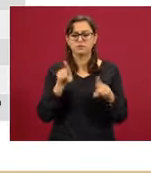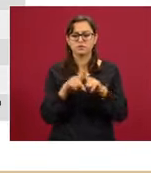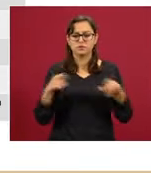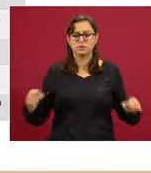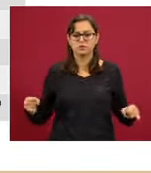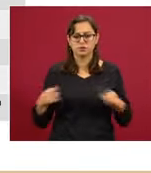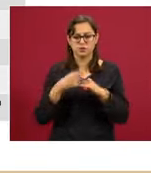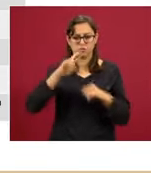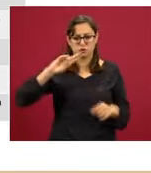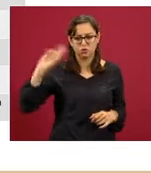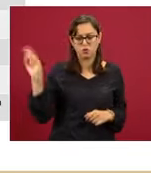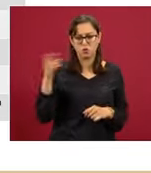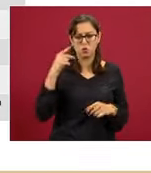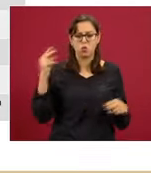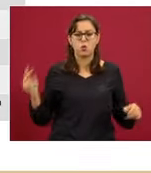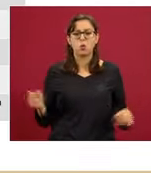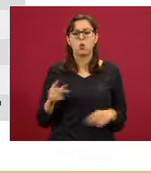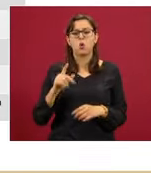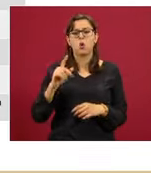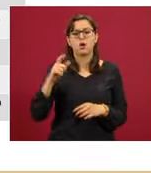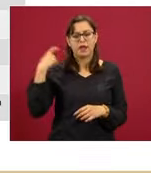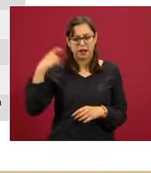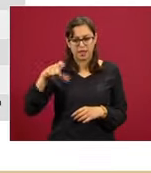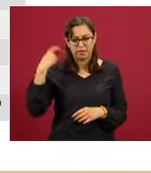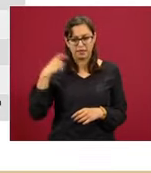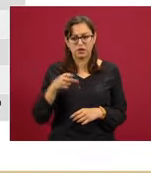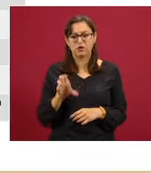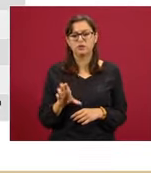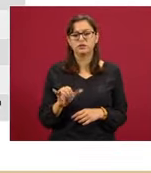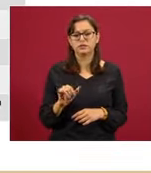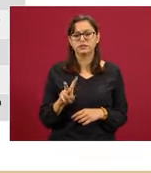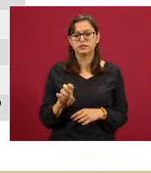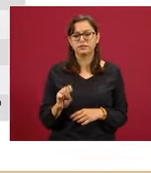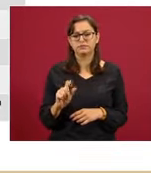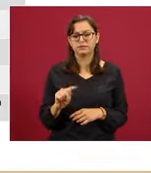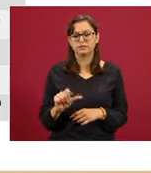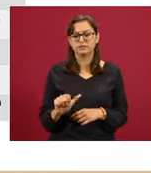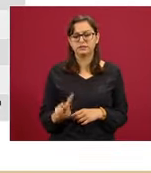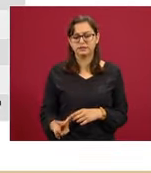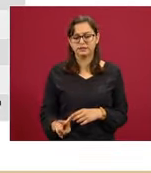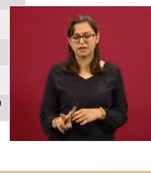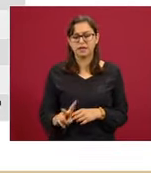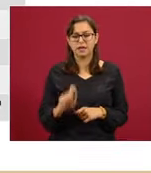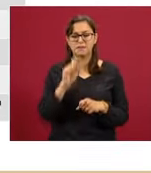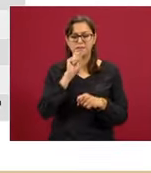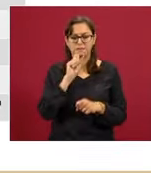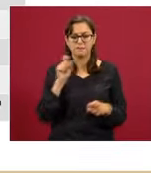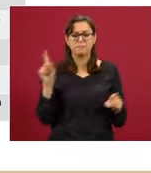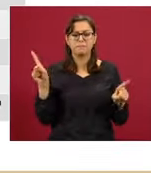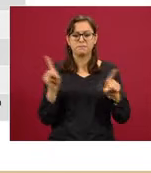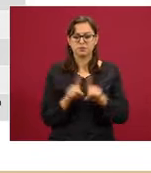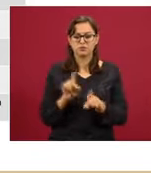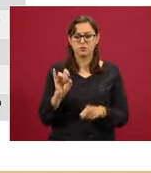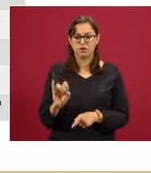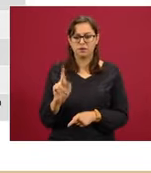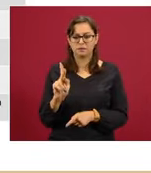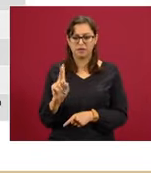la Universidad Autónoma de Querétaro, CIMBESTAB, Centro de Investigación en Computación del Instituto Politécnico Nacional,